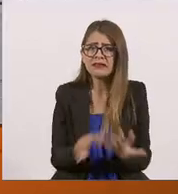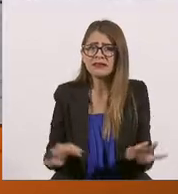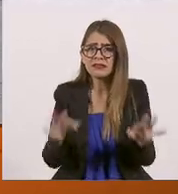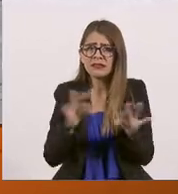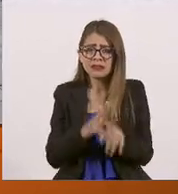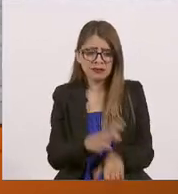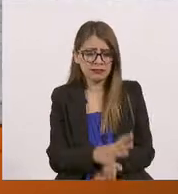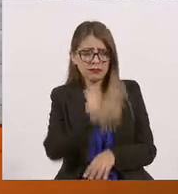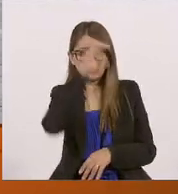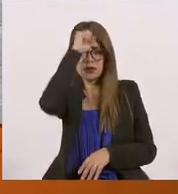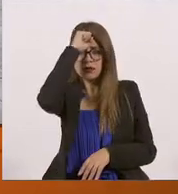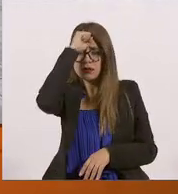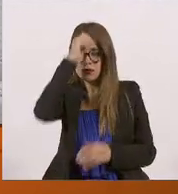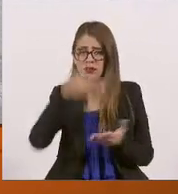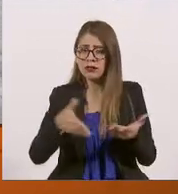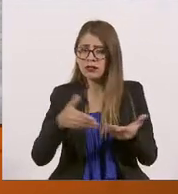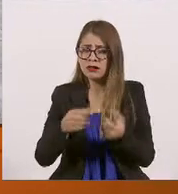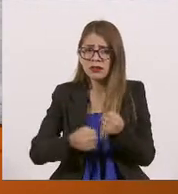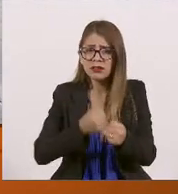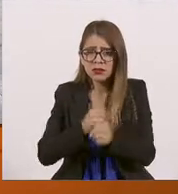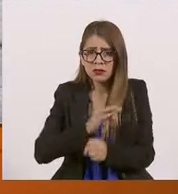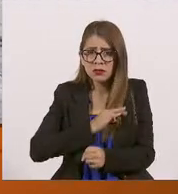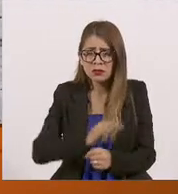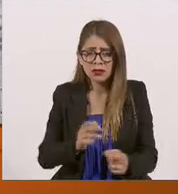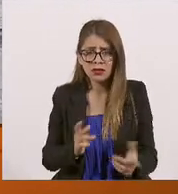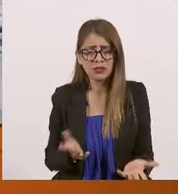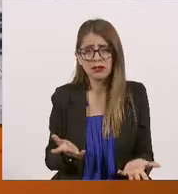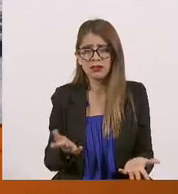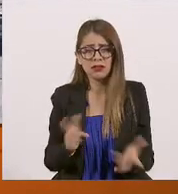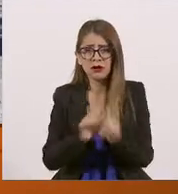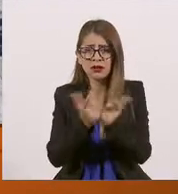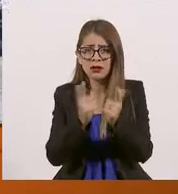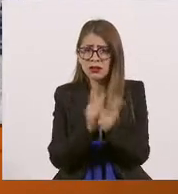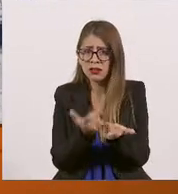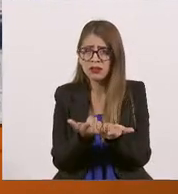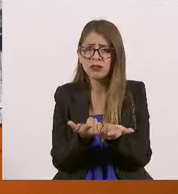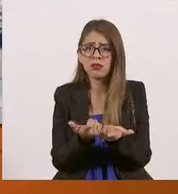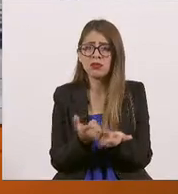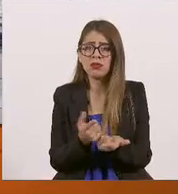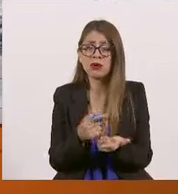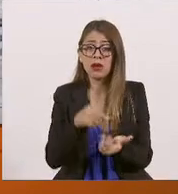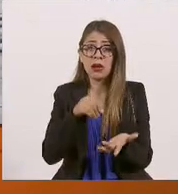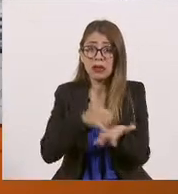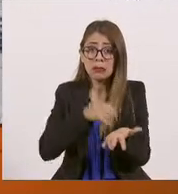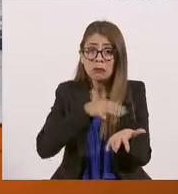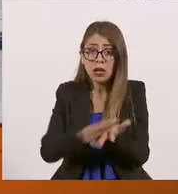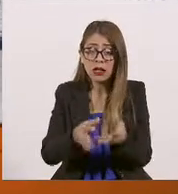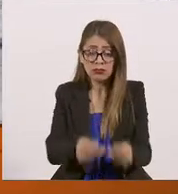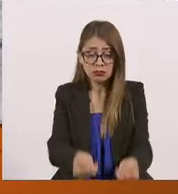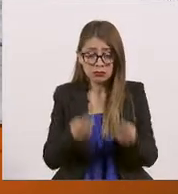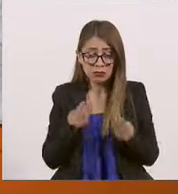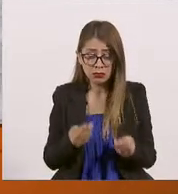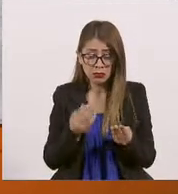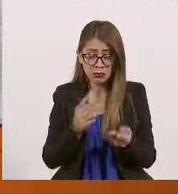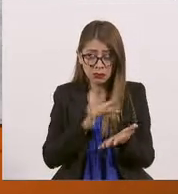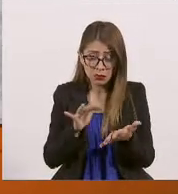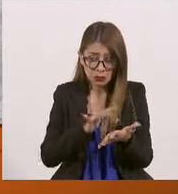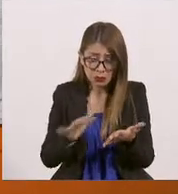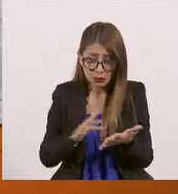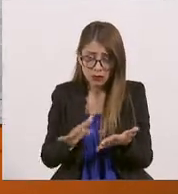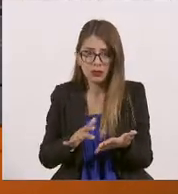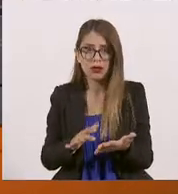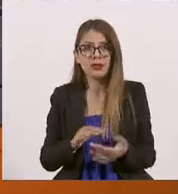XXI hay distintas formas de aproximarse a un libro. No todo tiene que ser un libro impreso con la responsabilidad del inicio al fin,